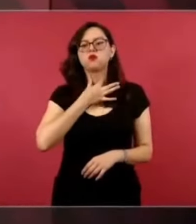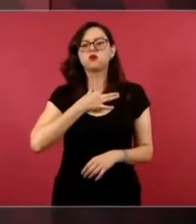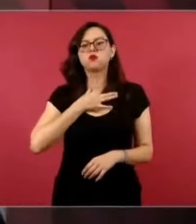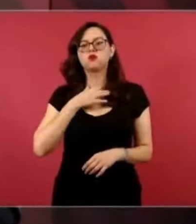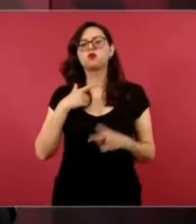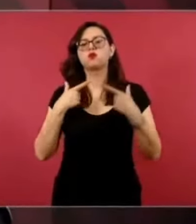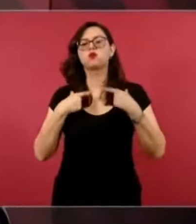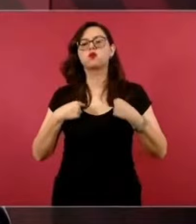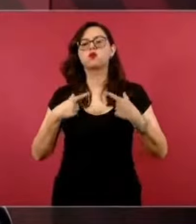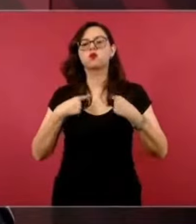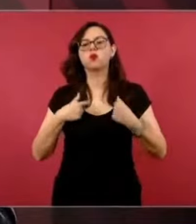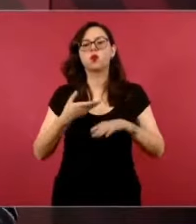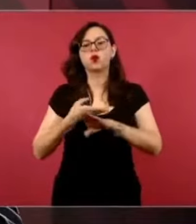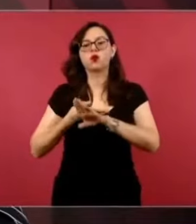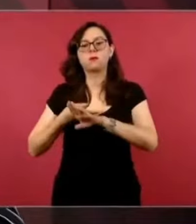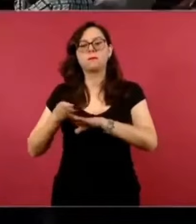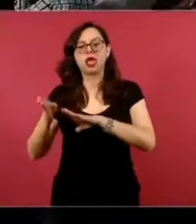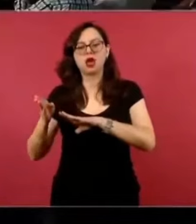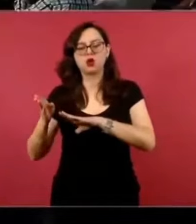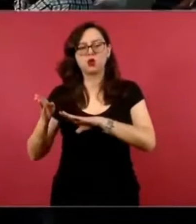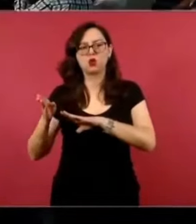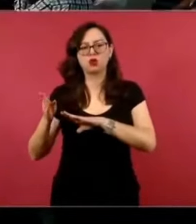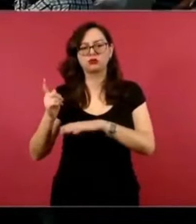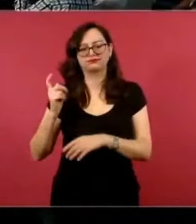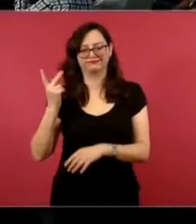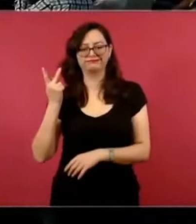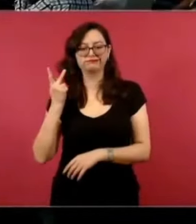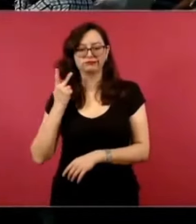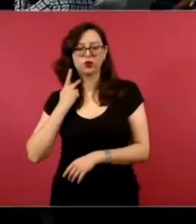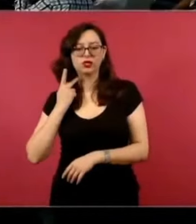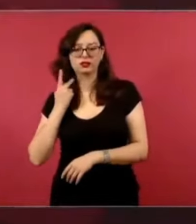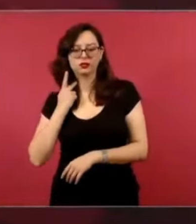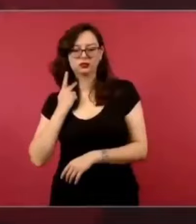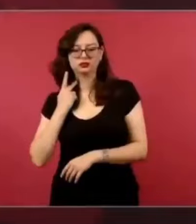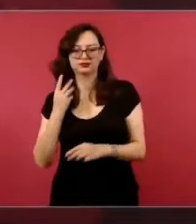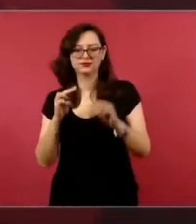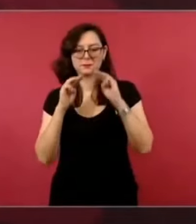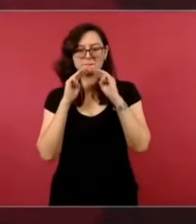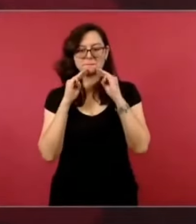más se hablaba de delincuencia organizada. Y la otra,